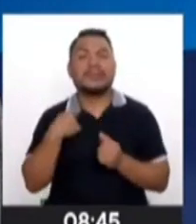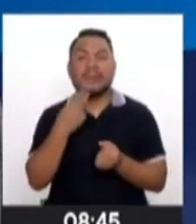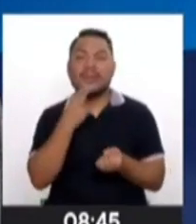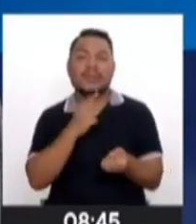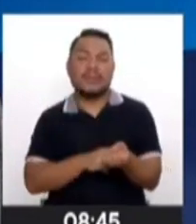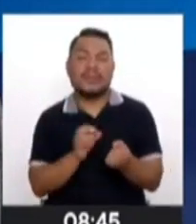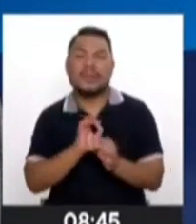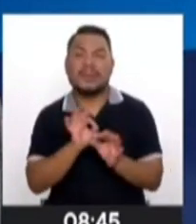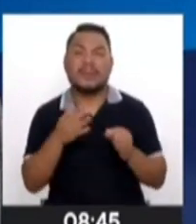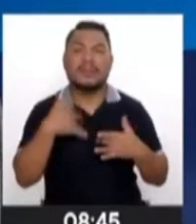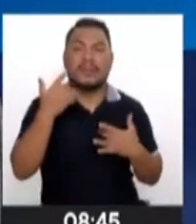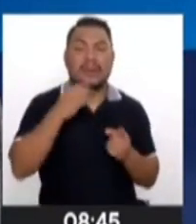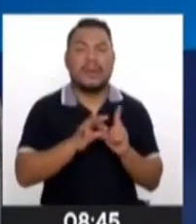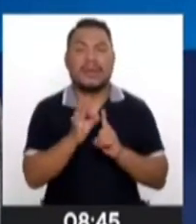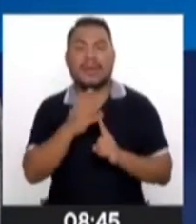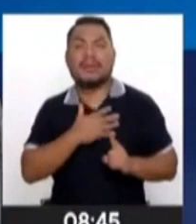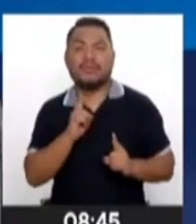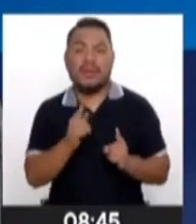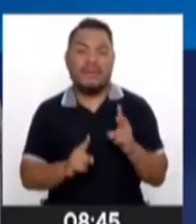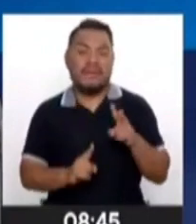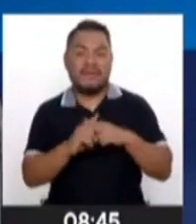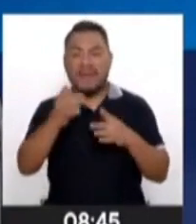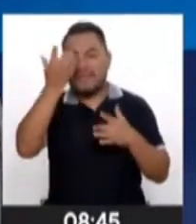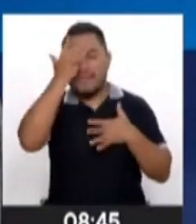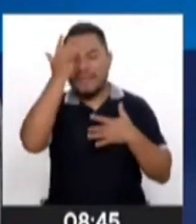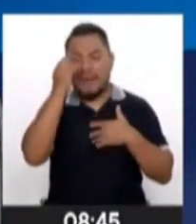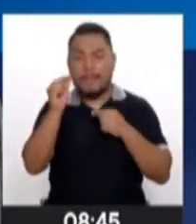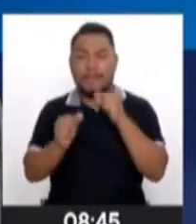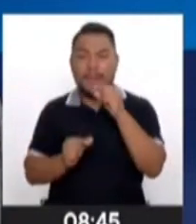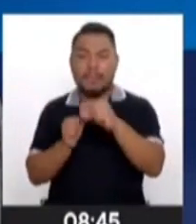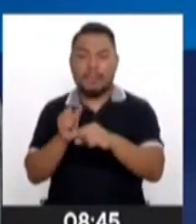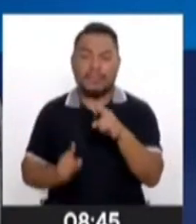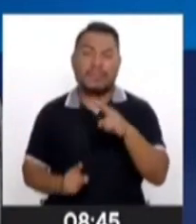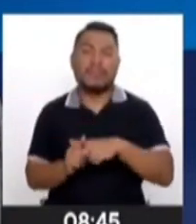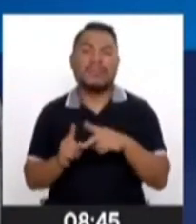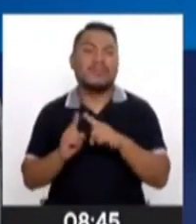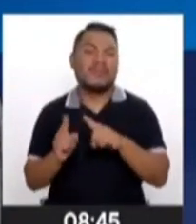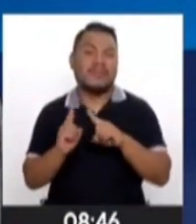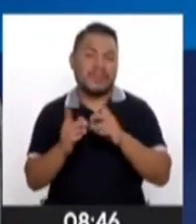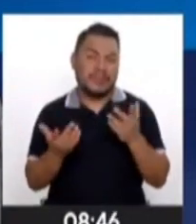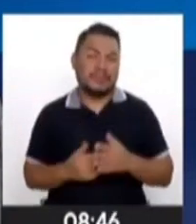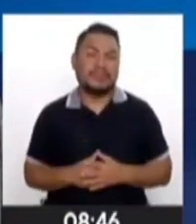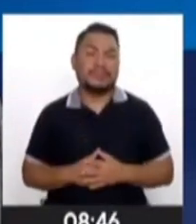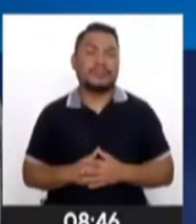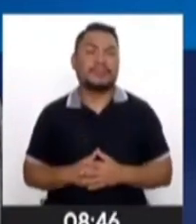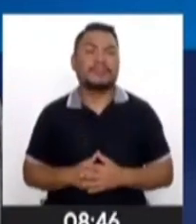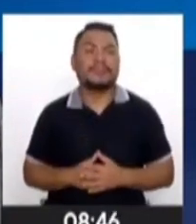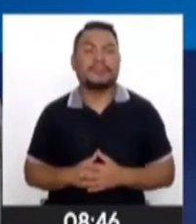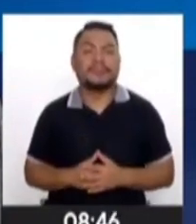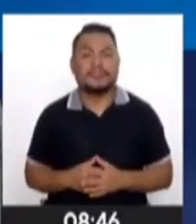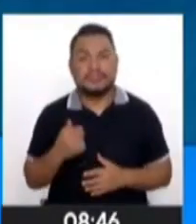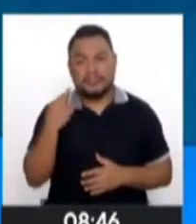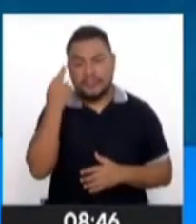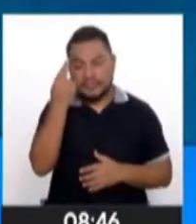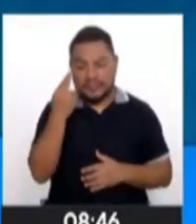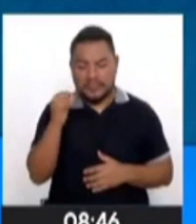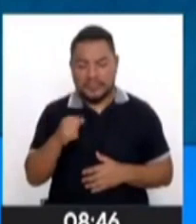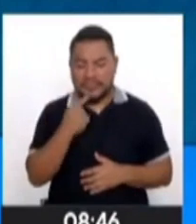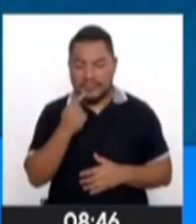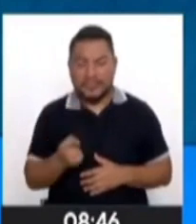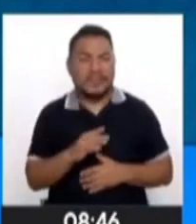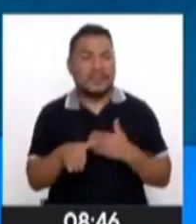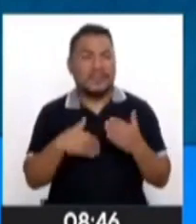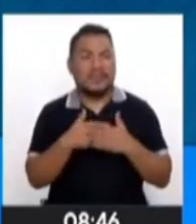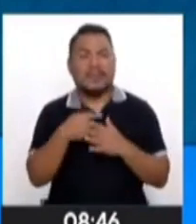nadie pidió ser hipertenso. Es una enfermedad progresiva que se dio por diversos factores. Claro, y por eso lo que se tiene que evitar es